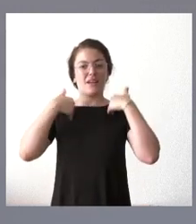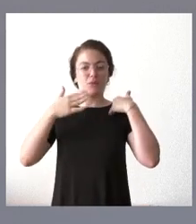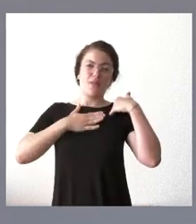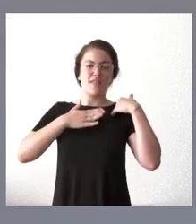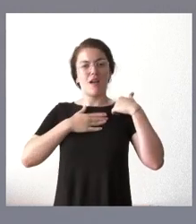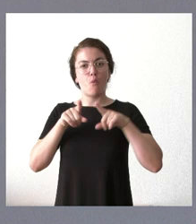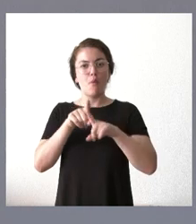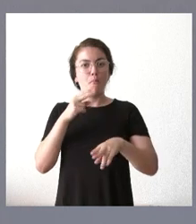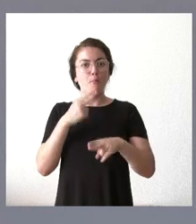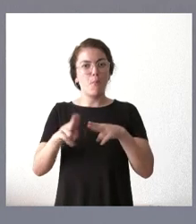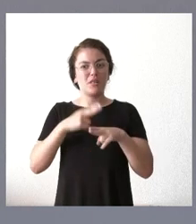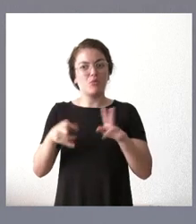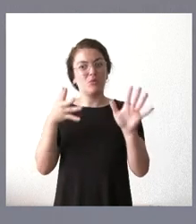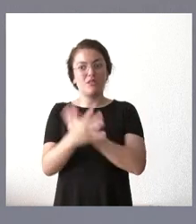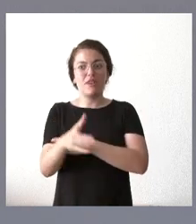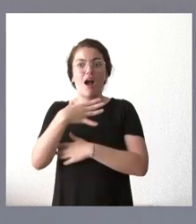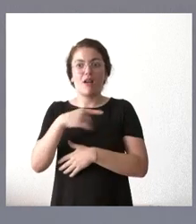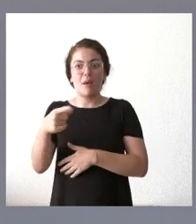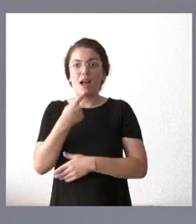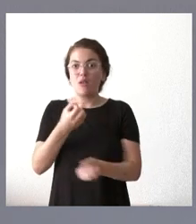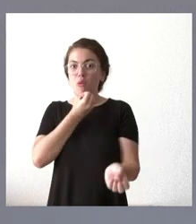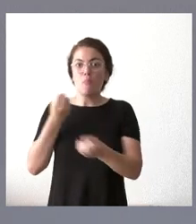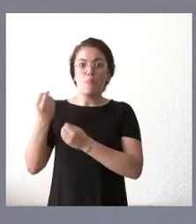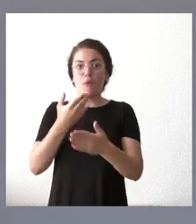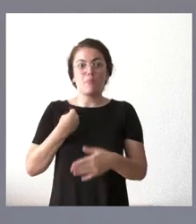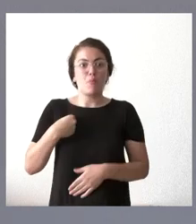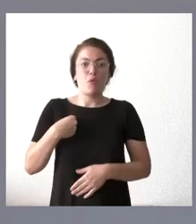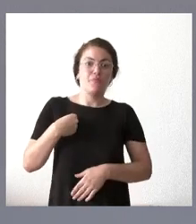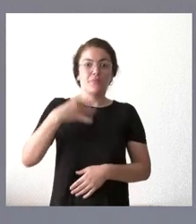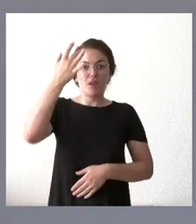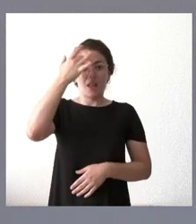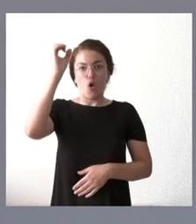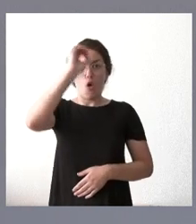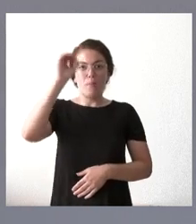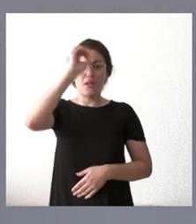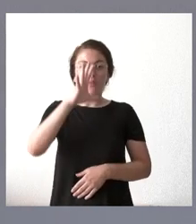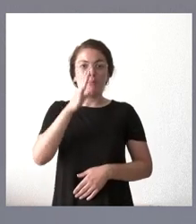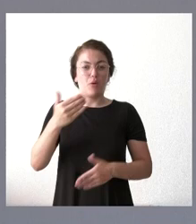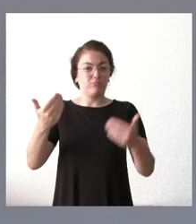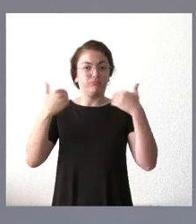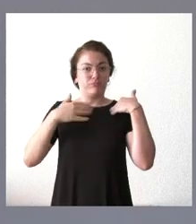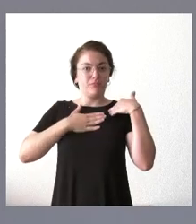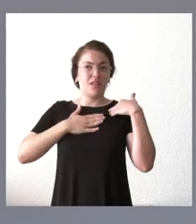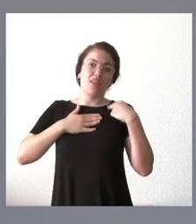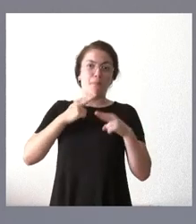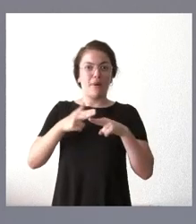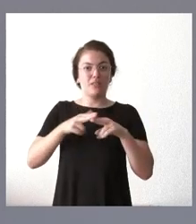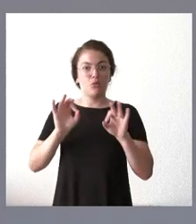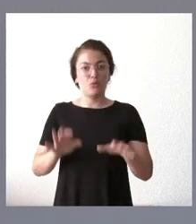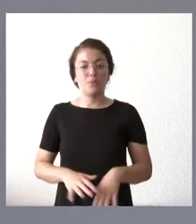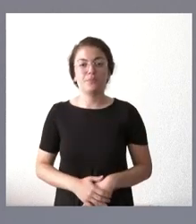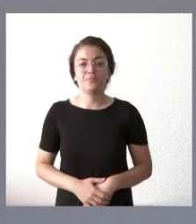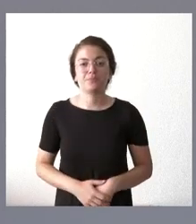para impedirle manifestar una opinión como responsable institucional y como responsable de partido en sus redes sociales. Sí, yo lo que le